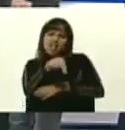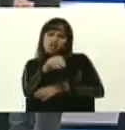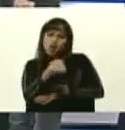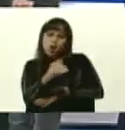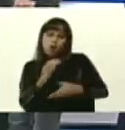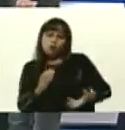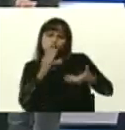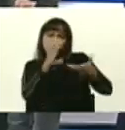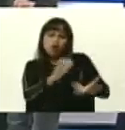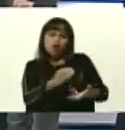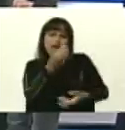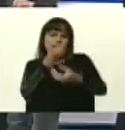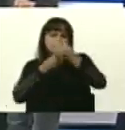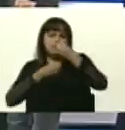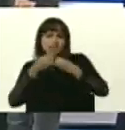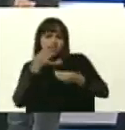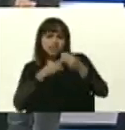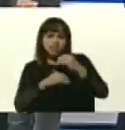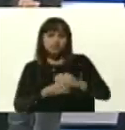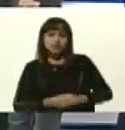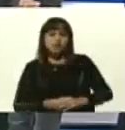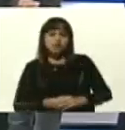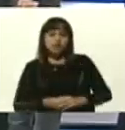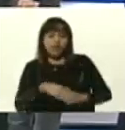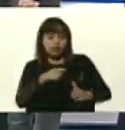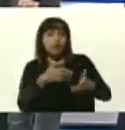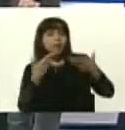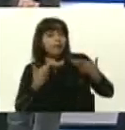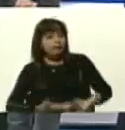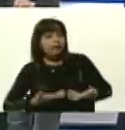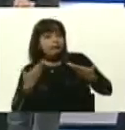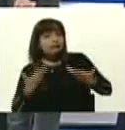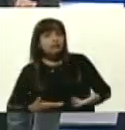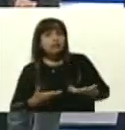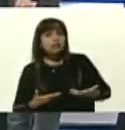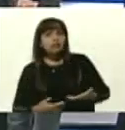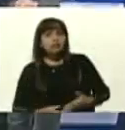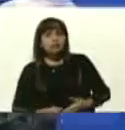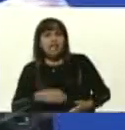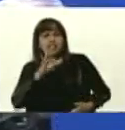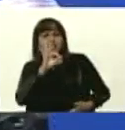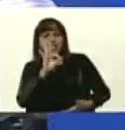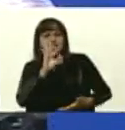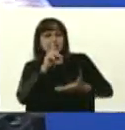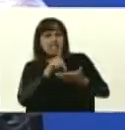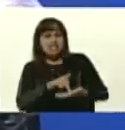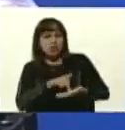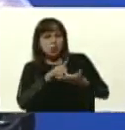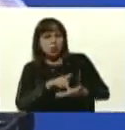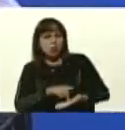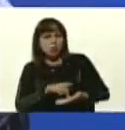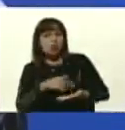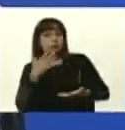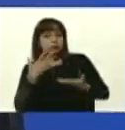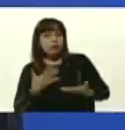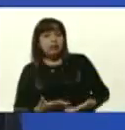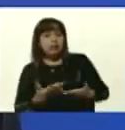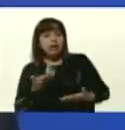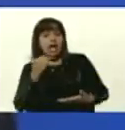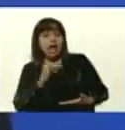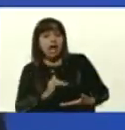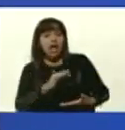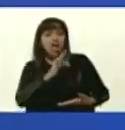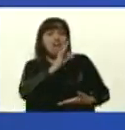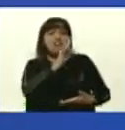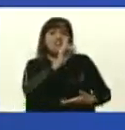alimenticio con nanominerales? ¿Esto pesa, oyeron? Esto pesa 3 kilos. Pesa bastante. Tiene fibra